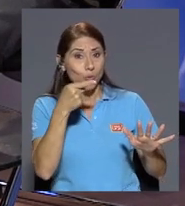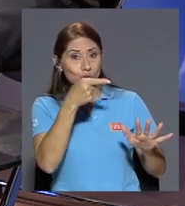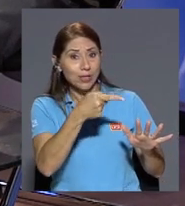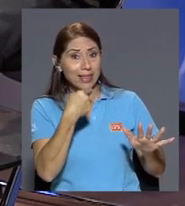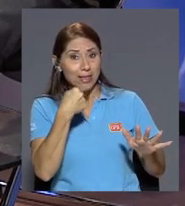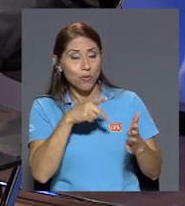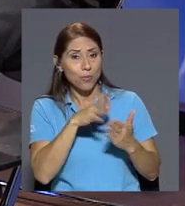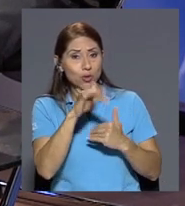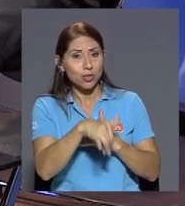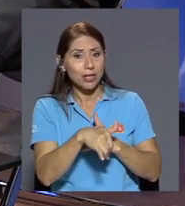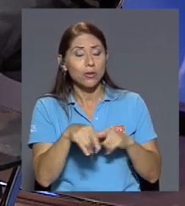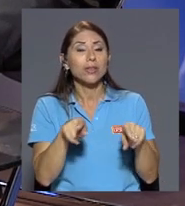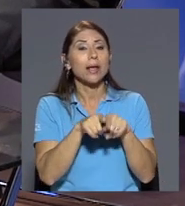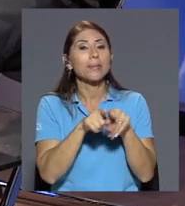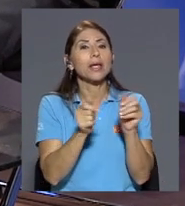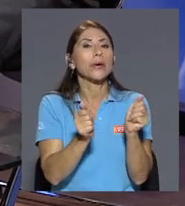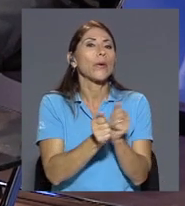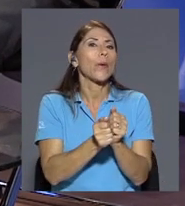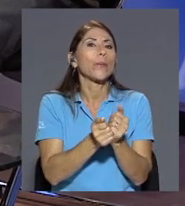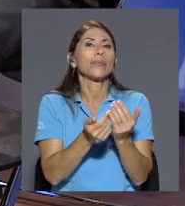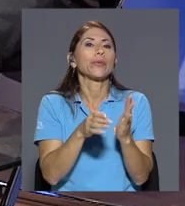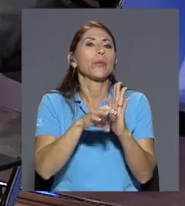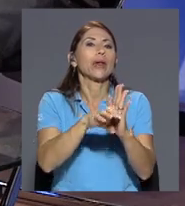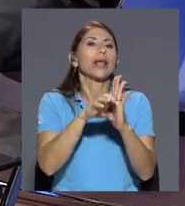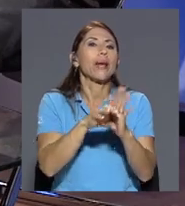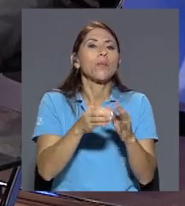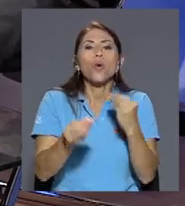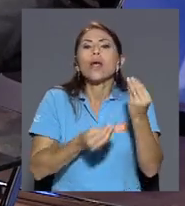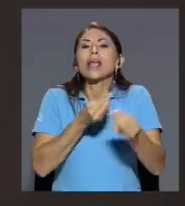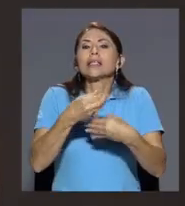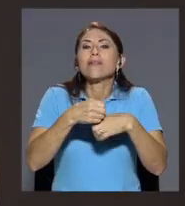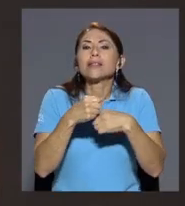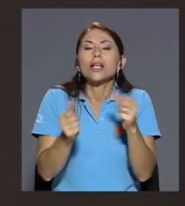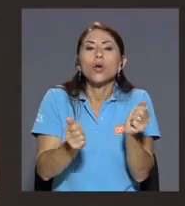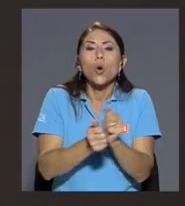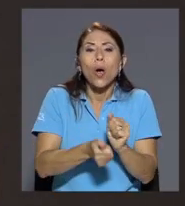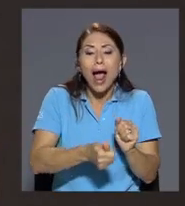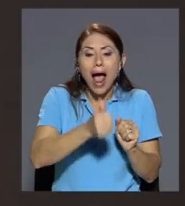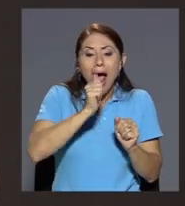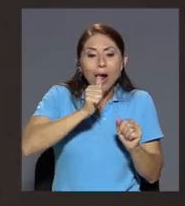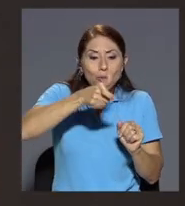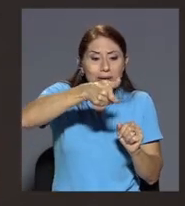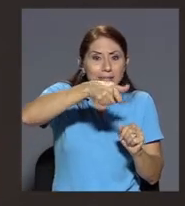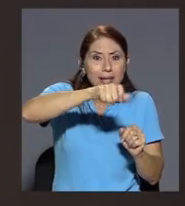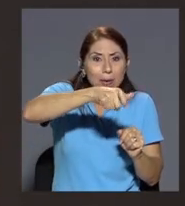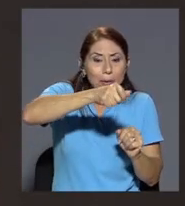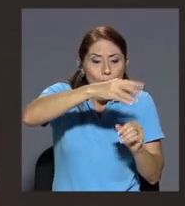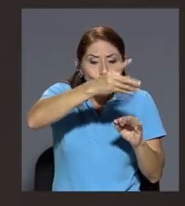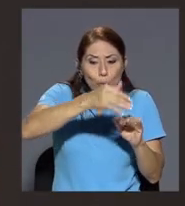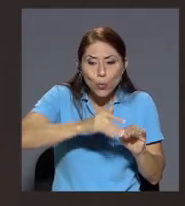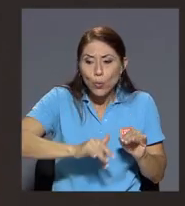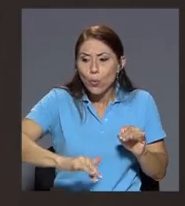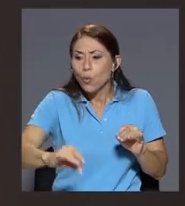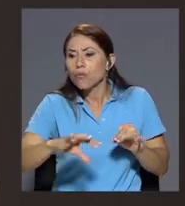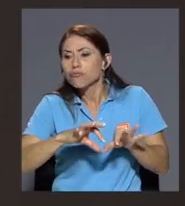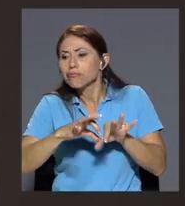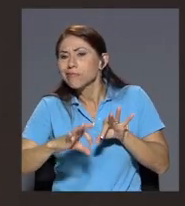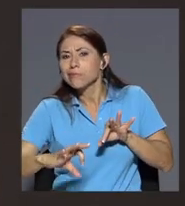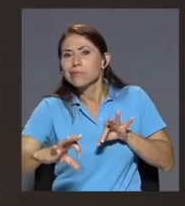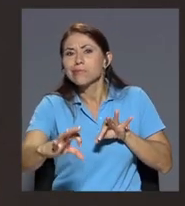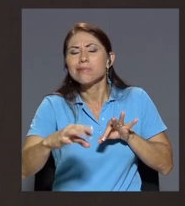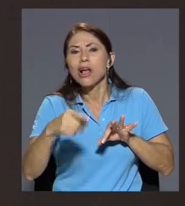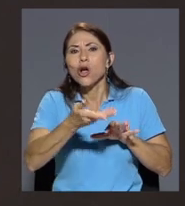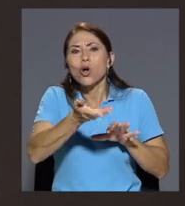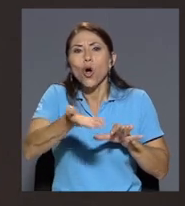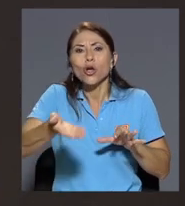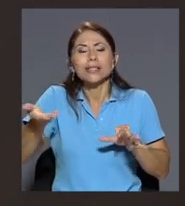sino inclusive con detalles como por ejemplo el manejo de las aguas residuales y esas cosas que de repente no están